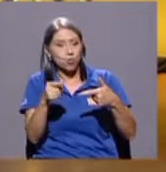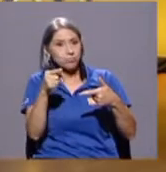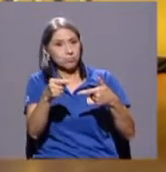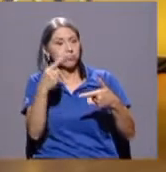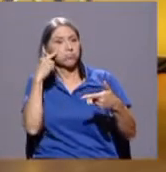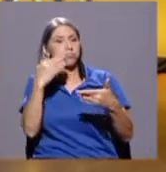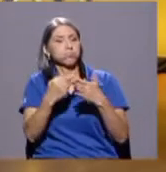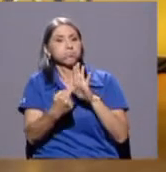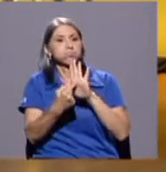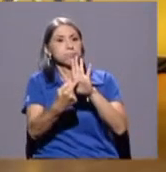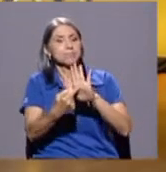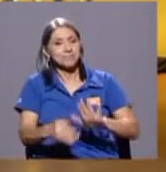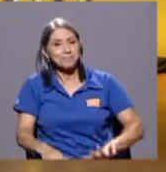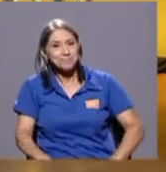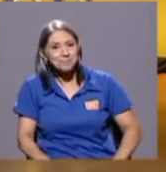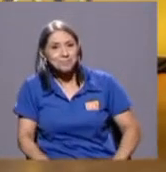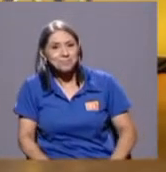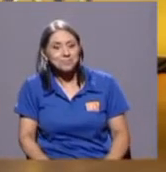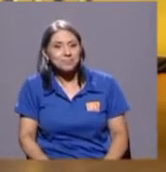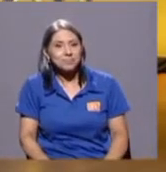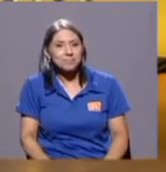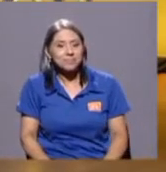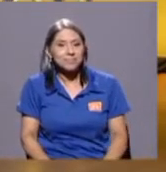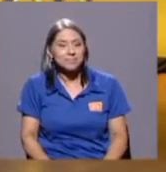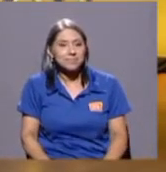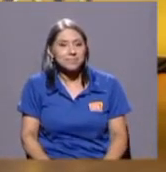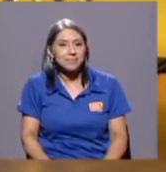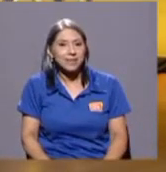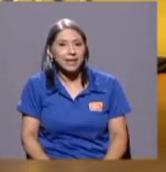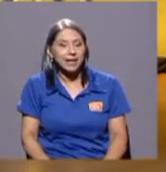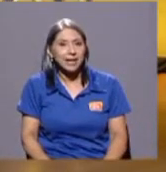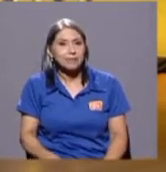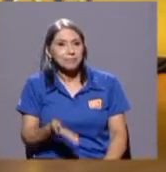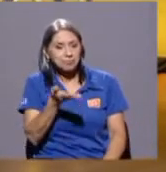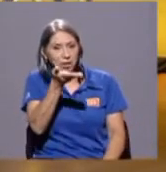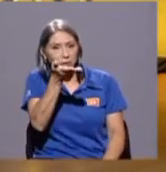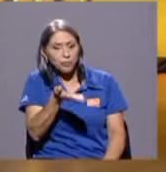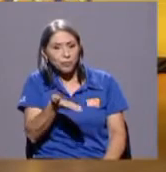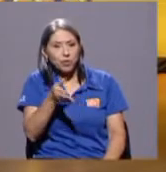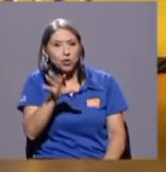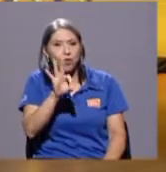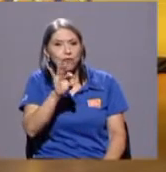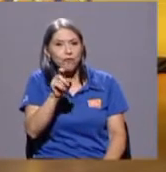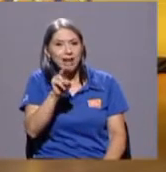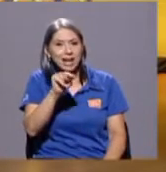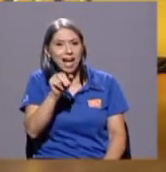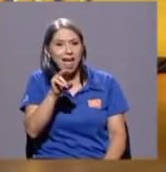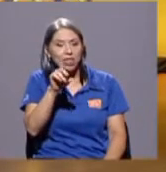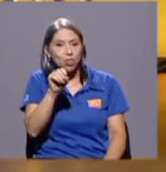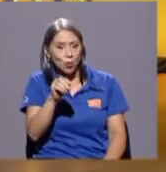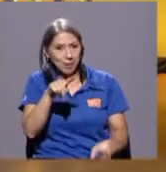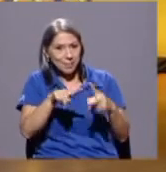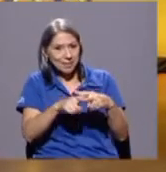Si le parece, don Fernando, empezamos por usted.